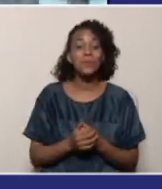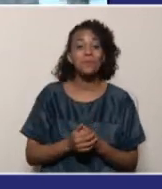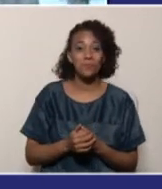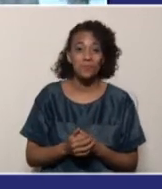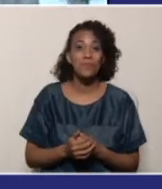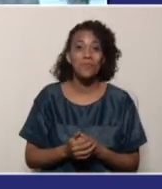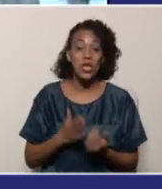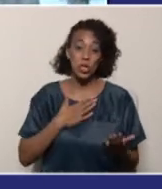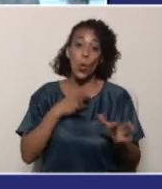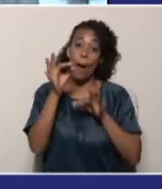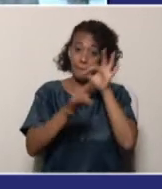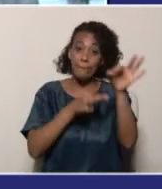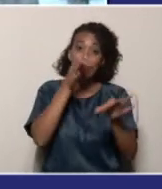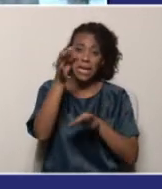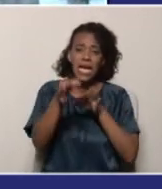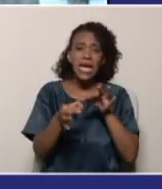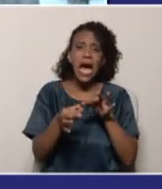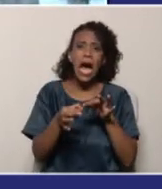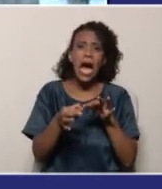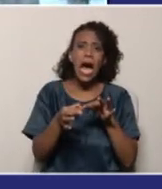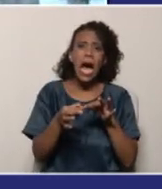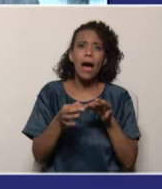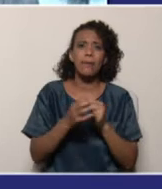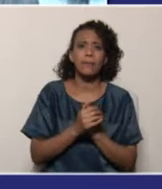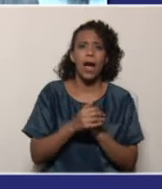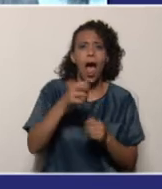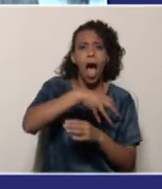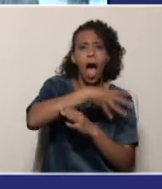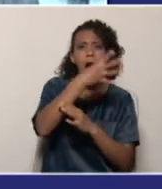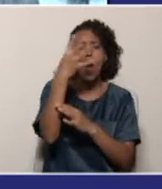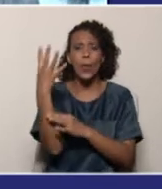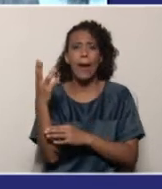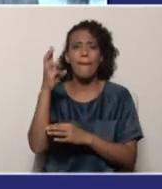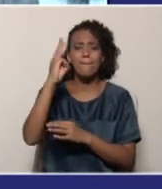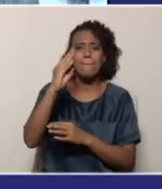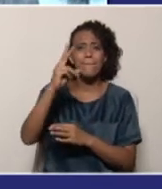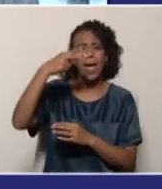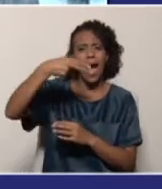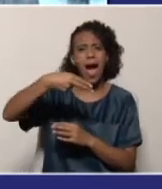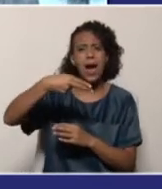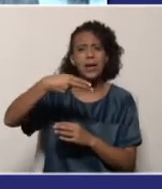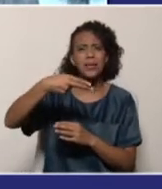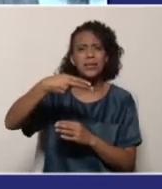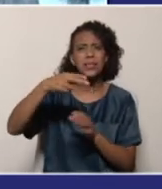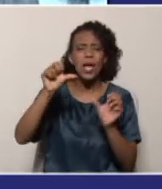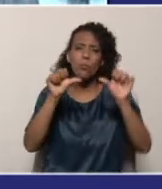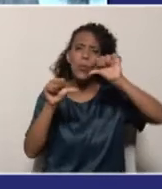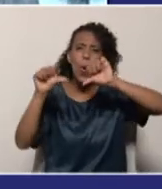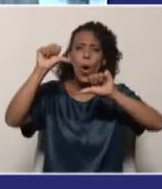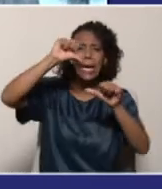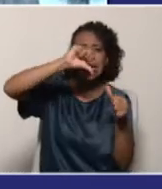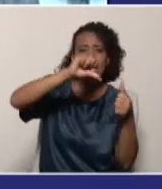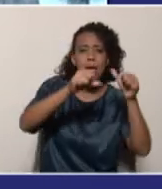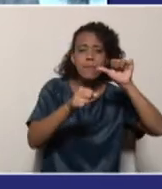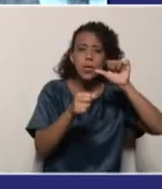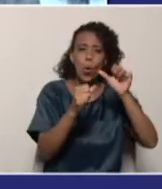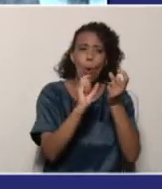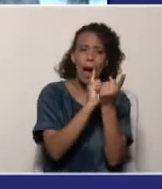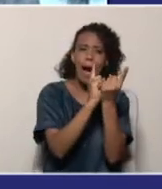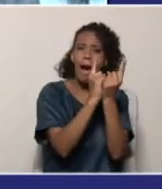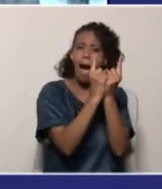Yo les vengo a explicar sobre el arcoíris de pH. Para medir la escala, los químicos han creado